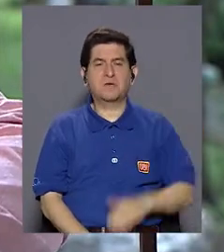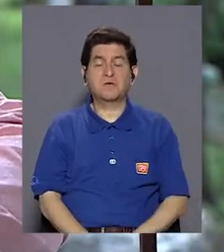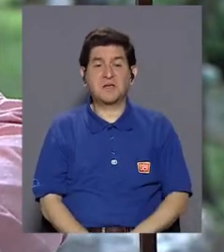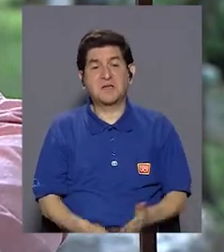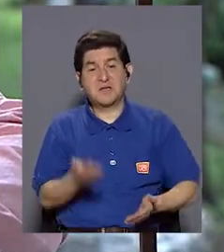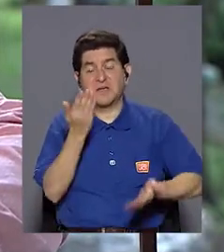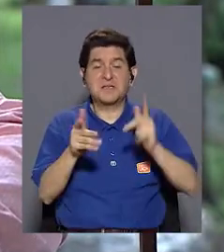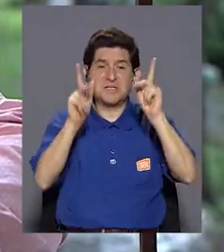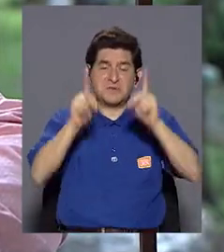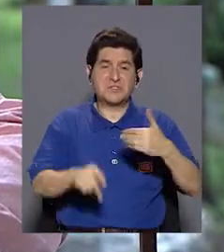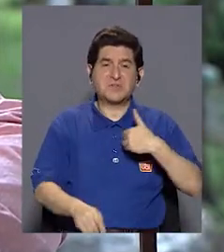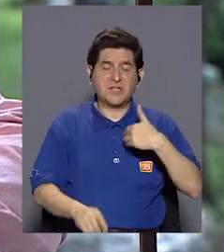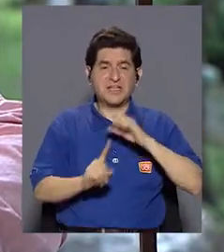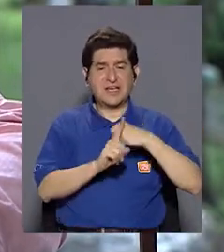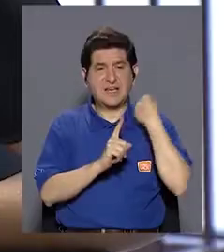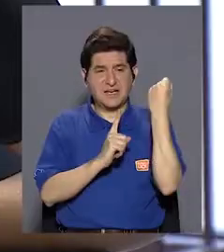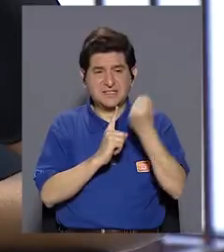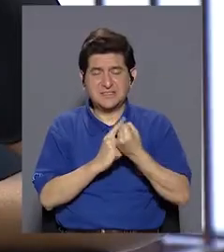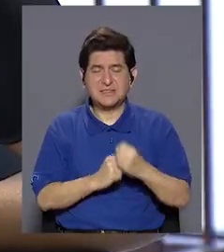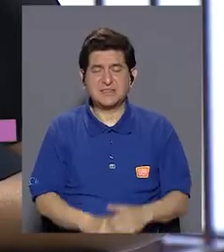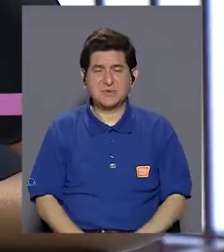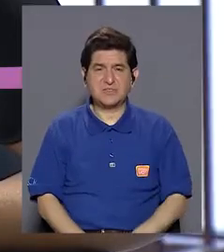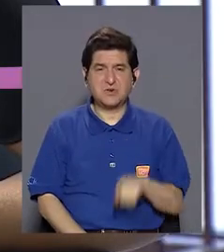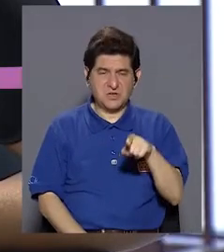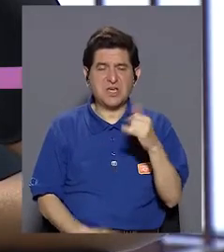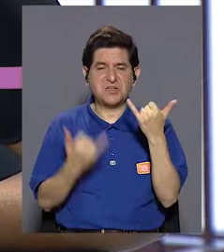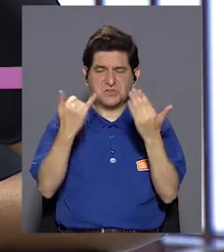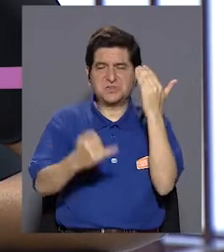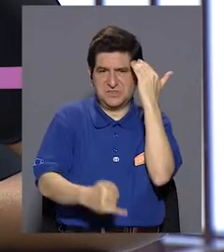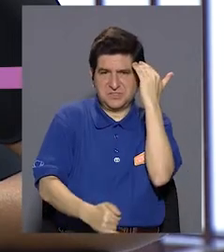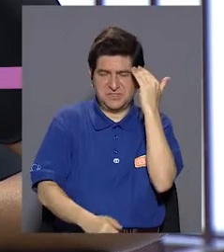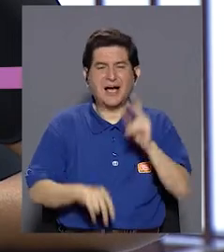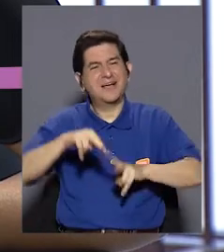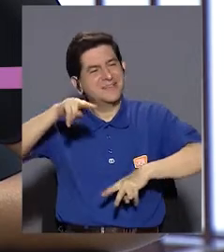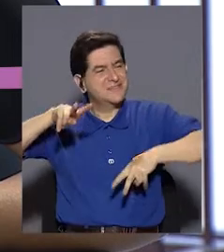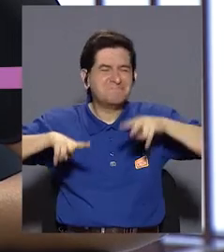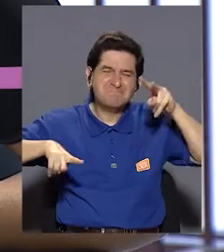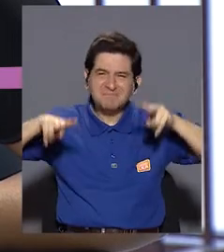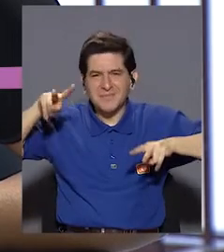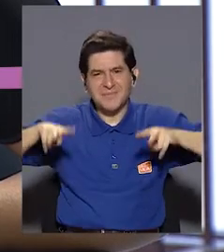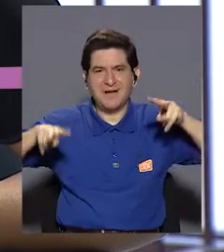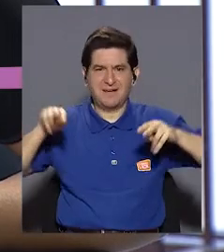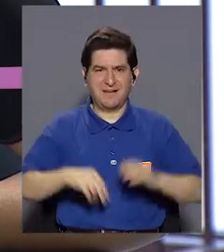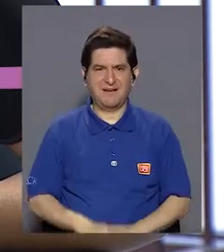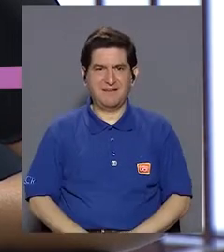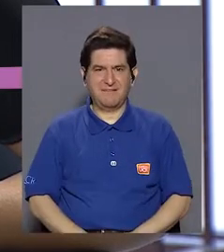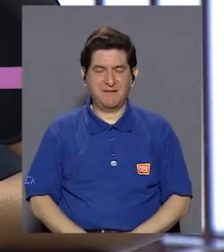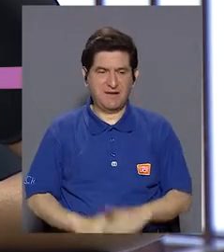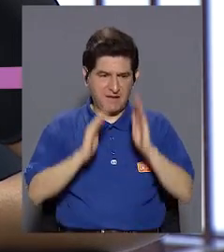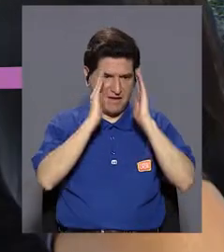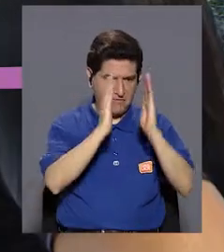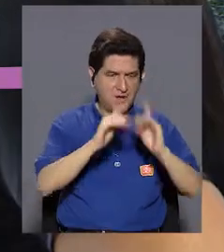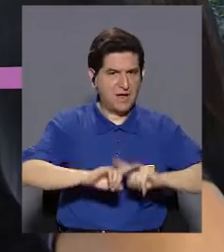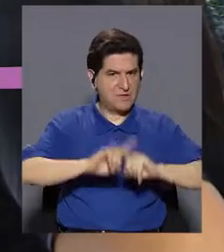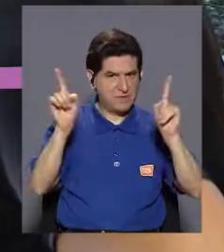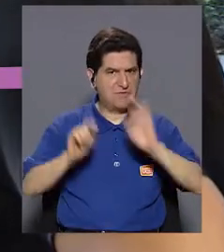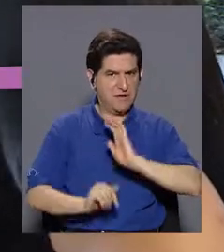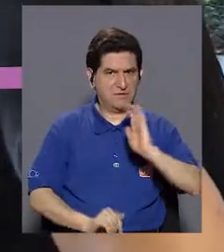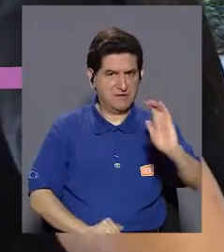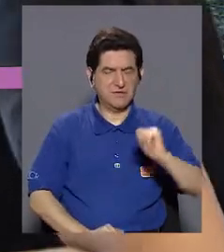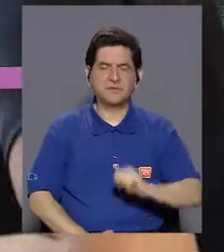tienen alguna situación particular. Entonces, sí varía un poco con respecto a los niños.